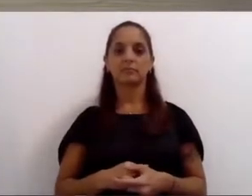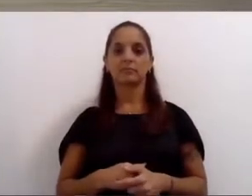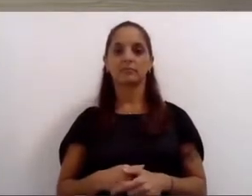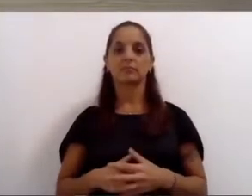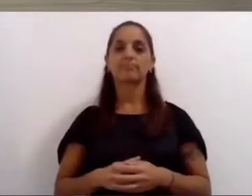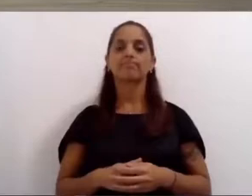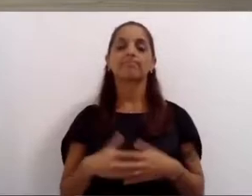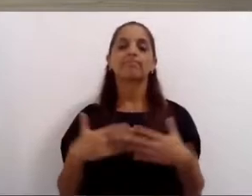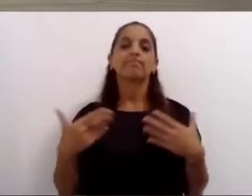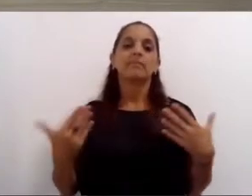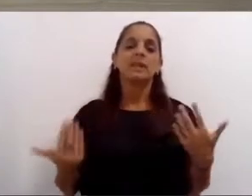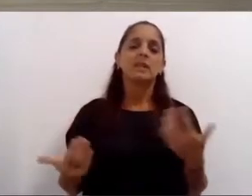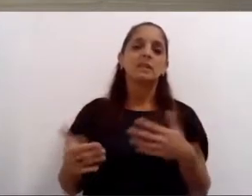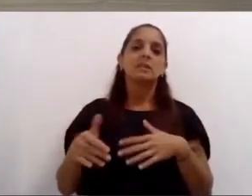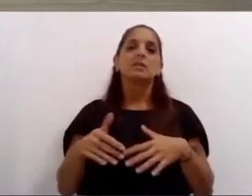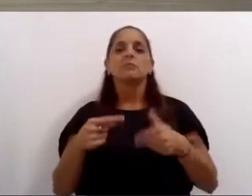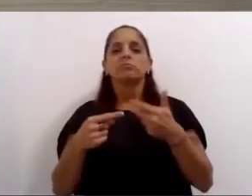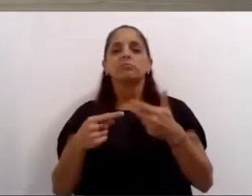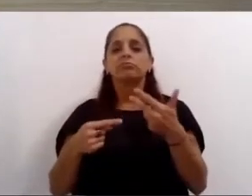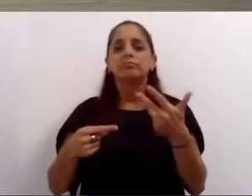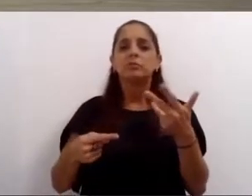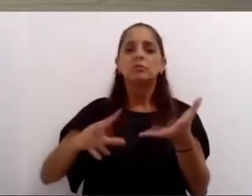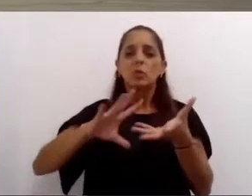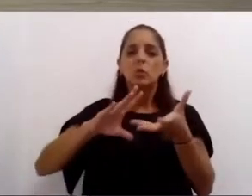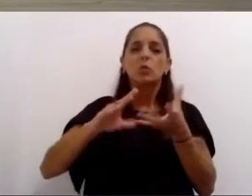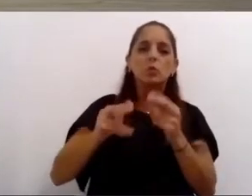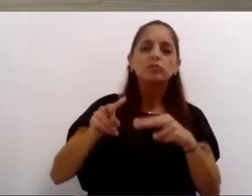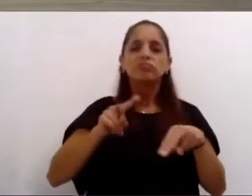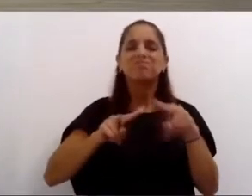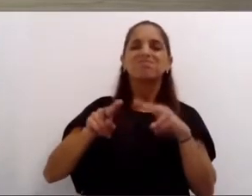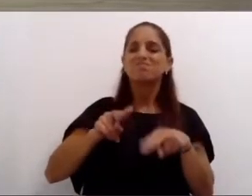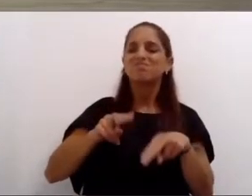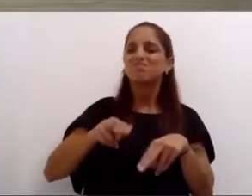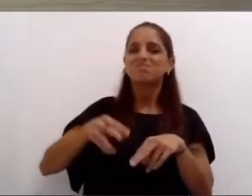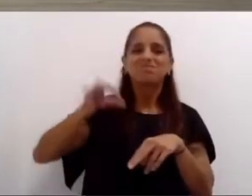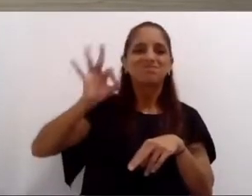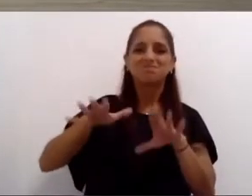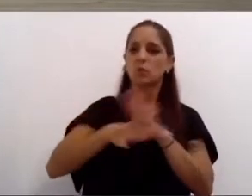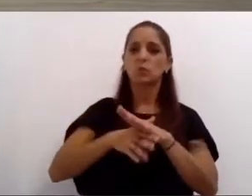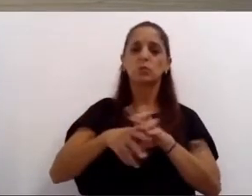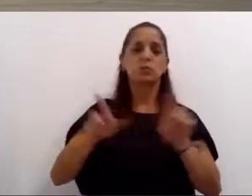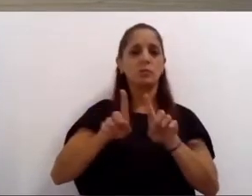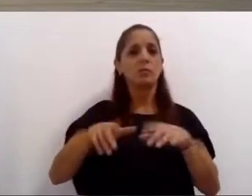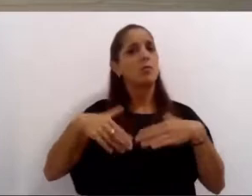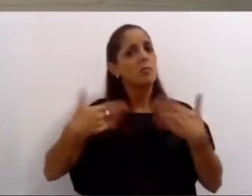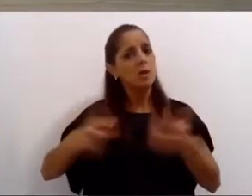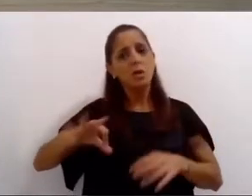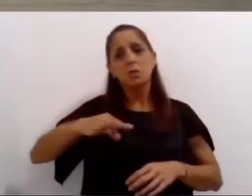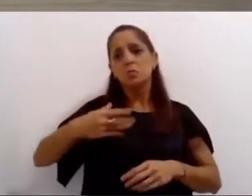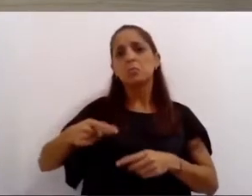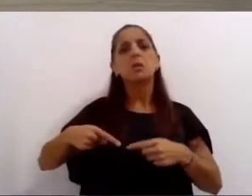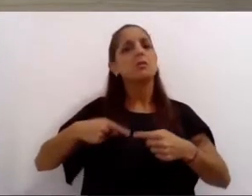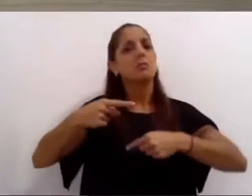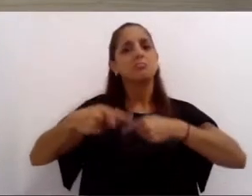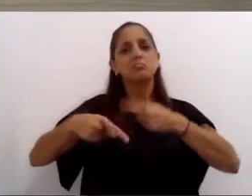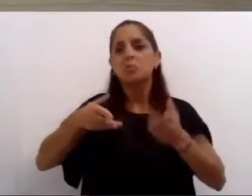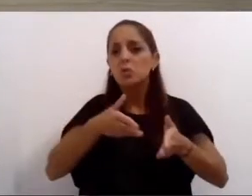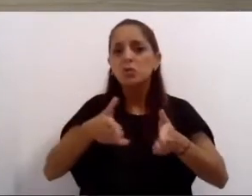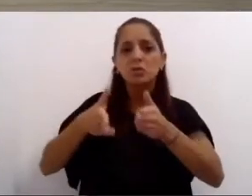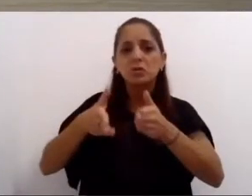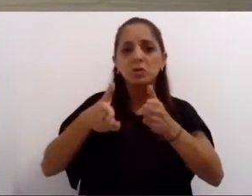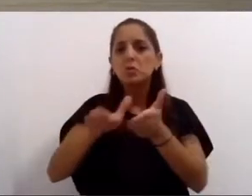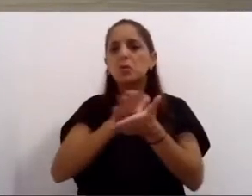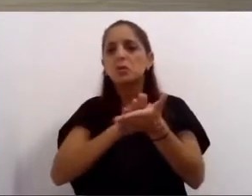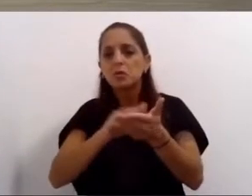Uno nunca sabe bien cómo, pero la vida se las arregla para seguir. Así lo hizo después de cada